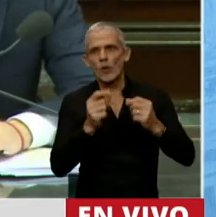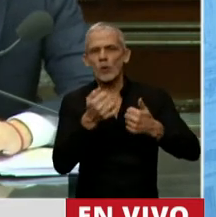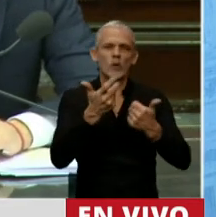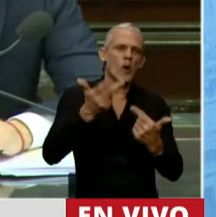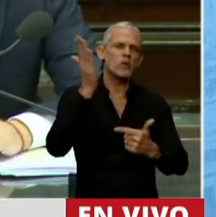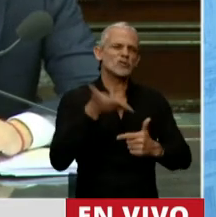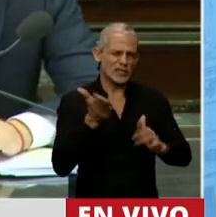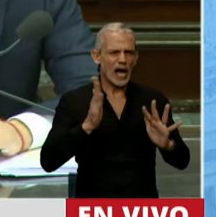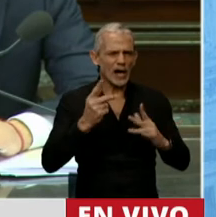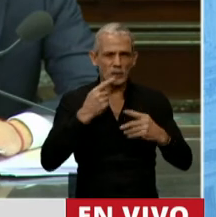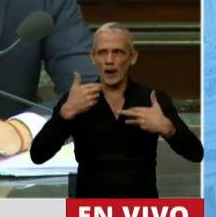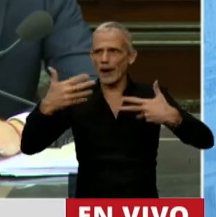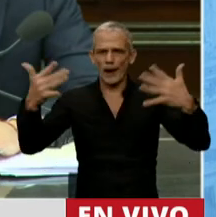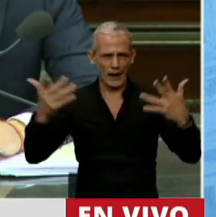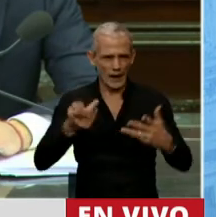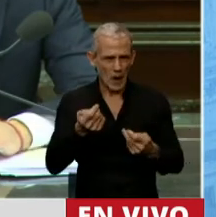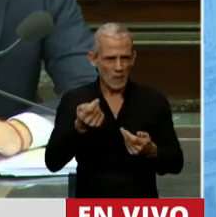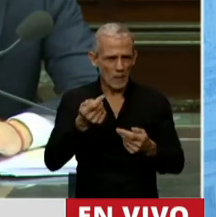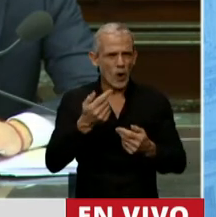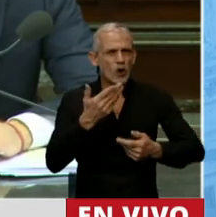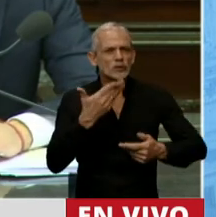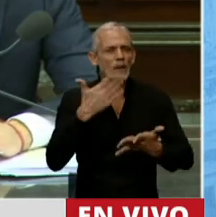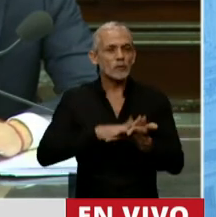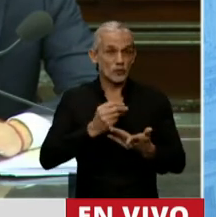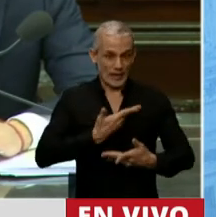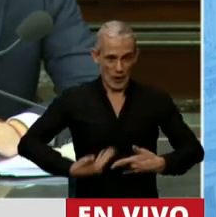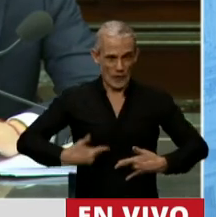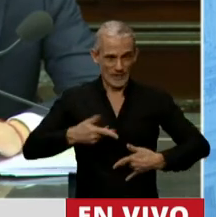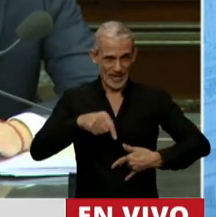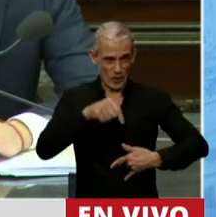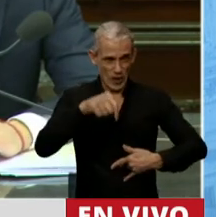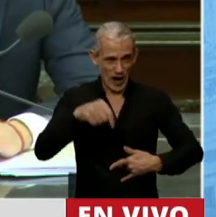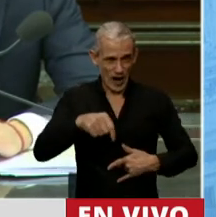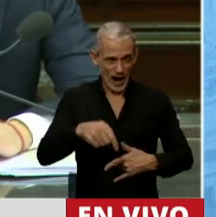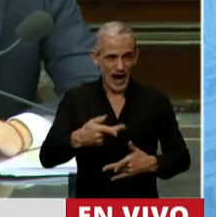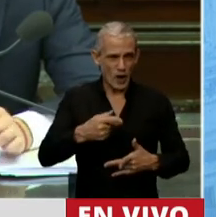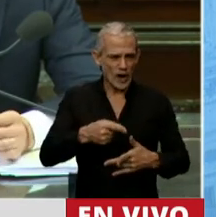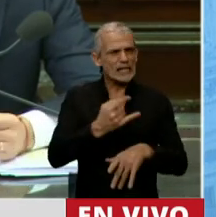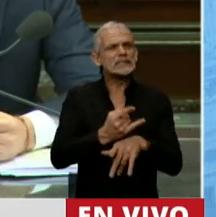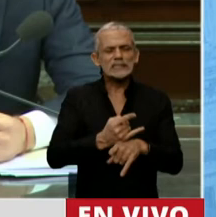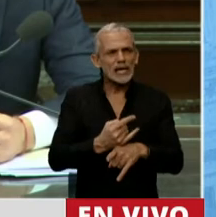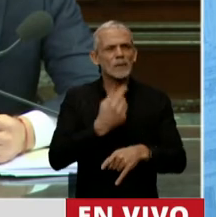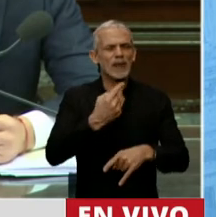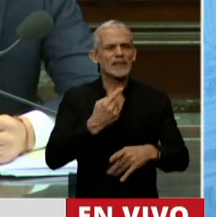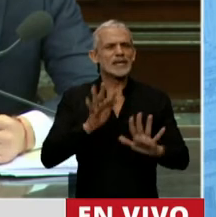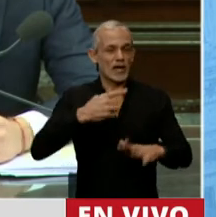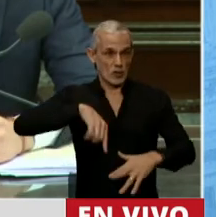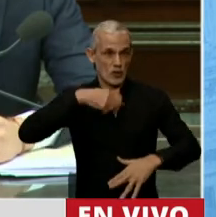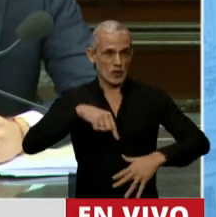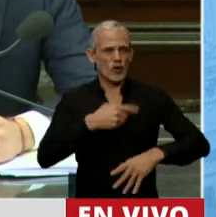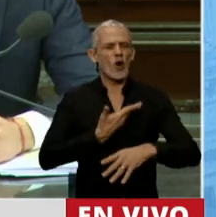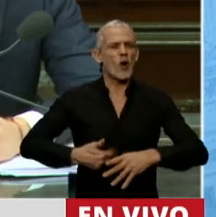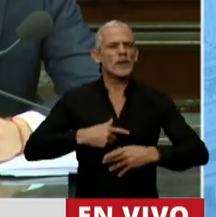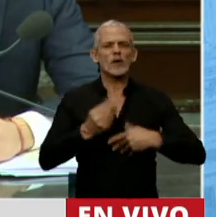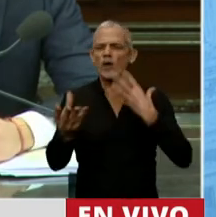porcentajes, poco hablar de lo que nuestro gobierno siempre enarbola, porque somos un gobierno